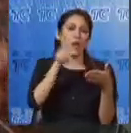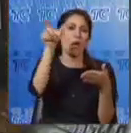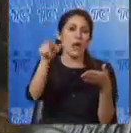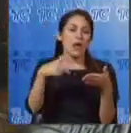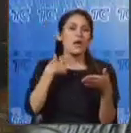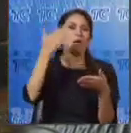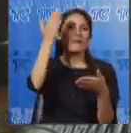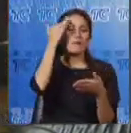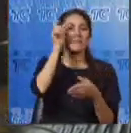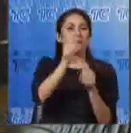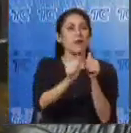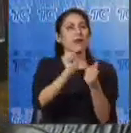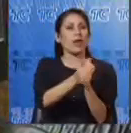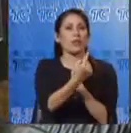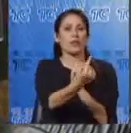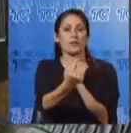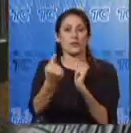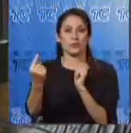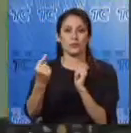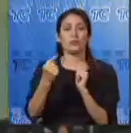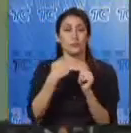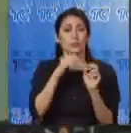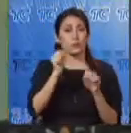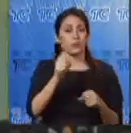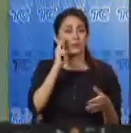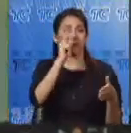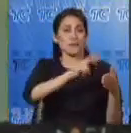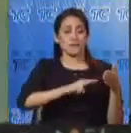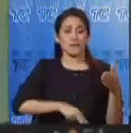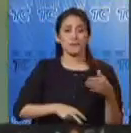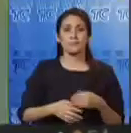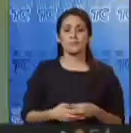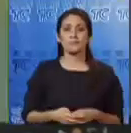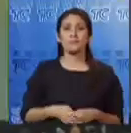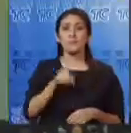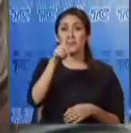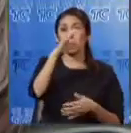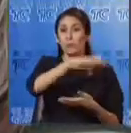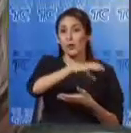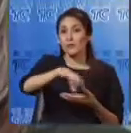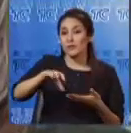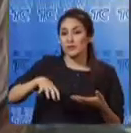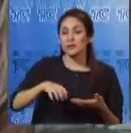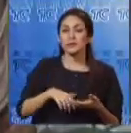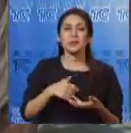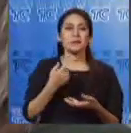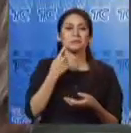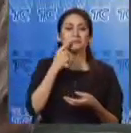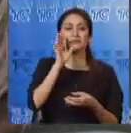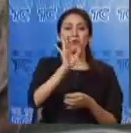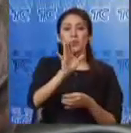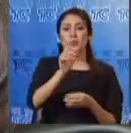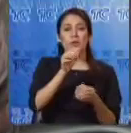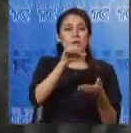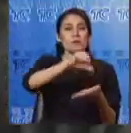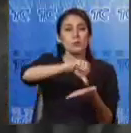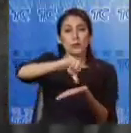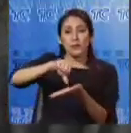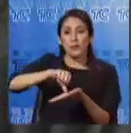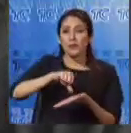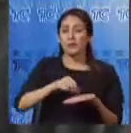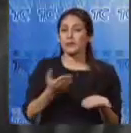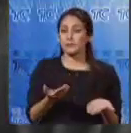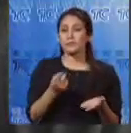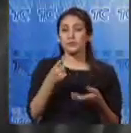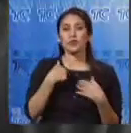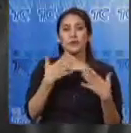detalle a cada uno de los candidatos y sus propuestas, ya sea a nivel nacional, por provincias, ciudades y circuitos, según Michelle Velázquez, quien